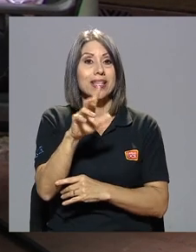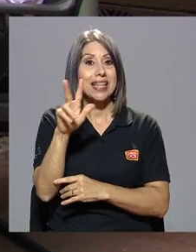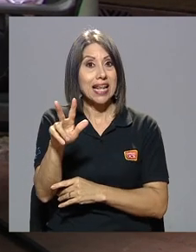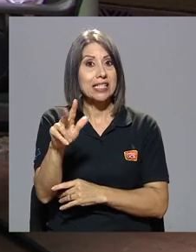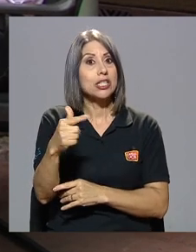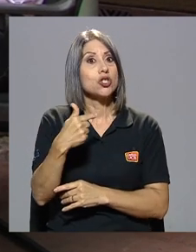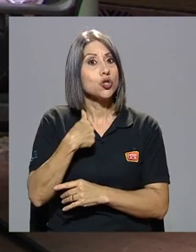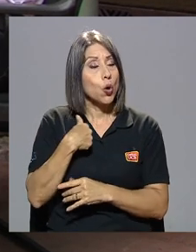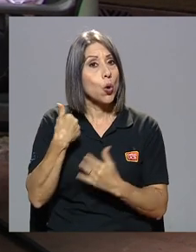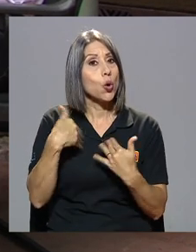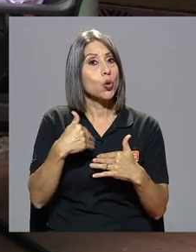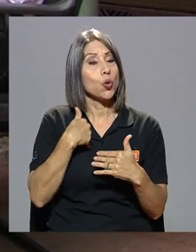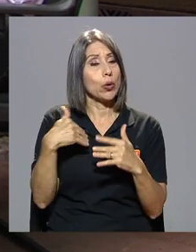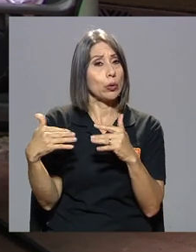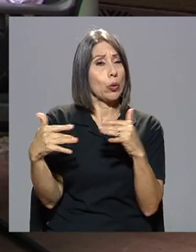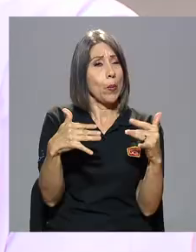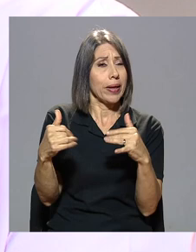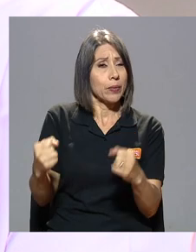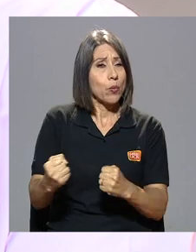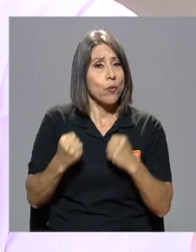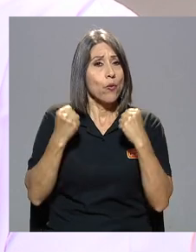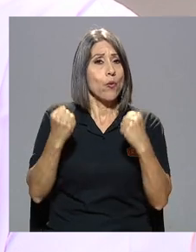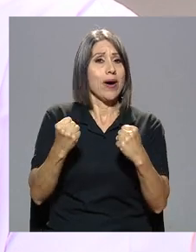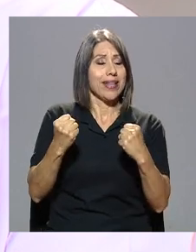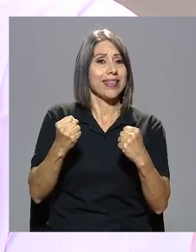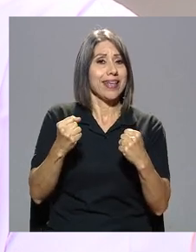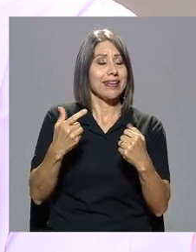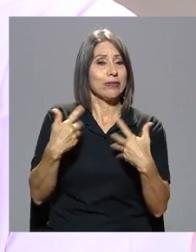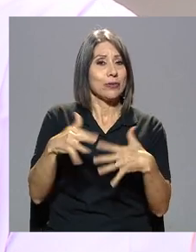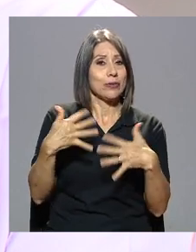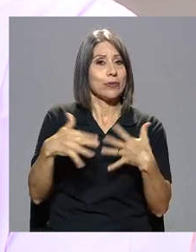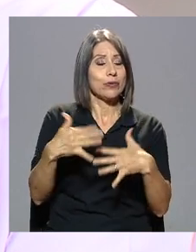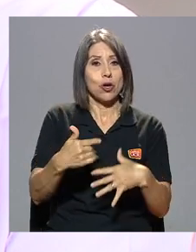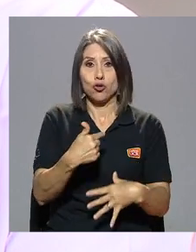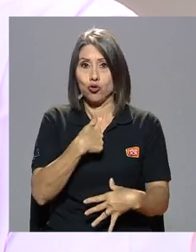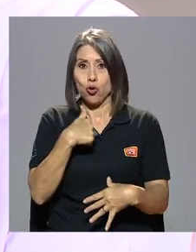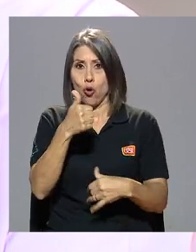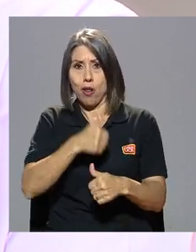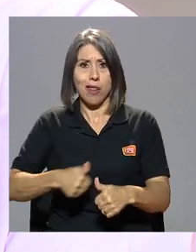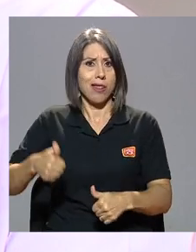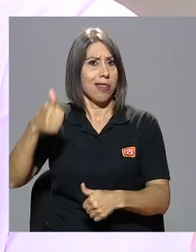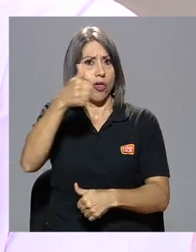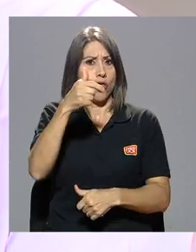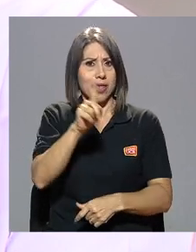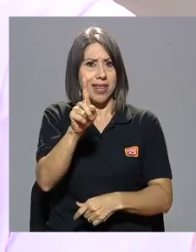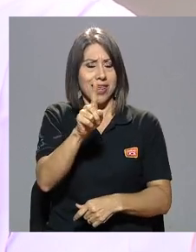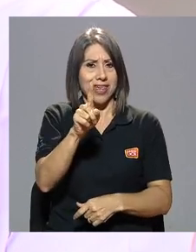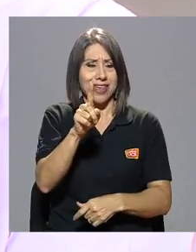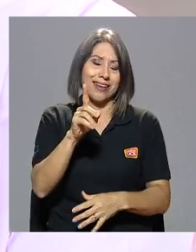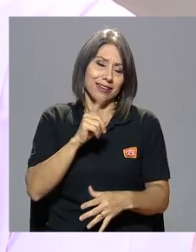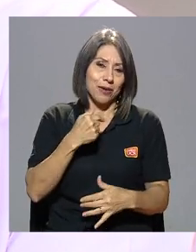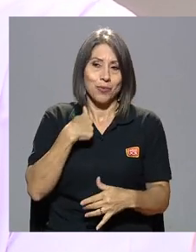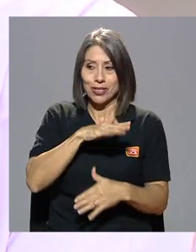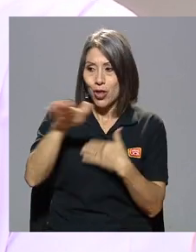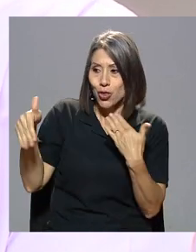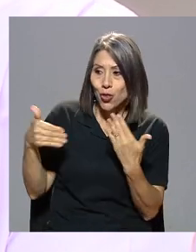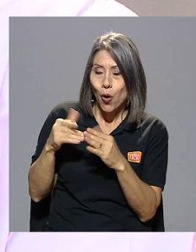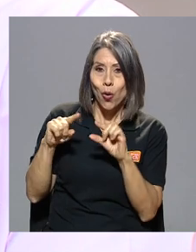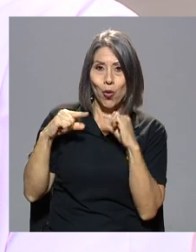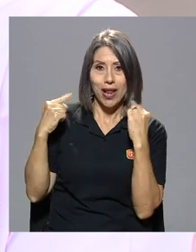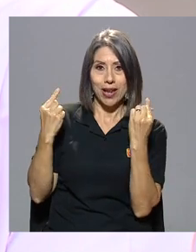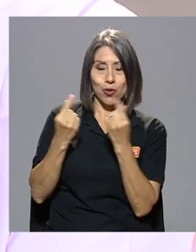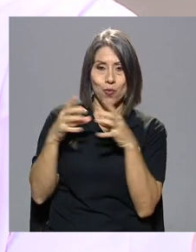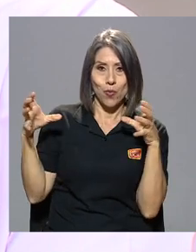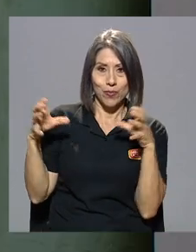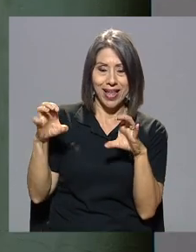combate muy fuerte en el río y yo no dirigí libraron todos los combatientes